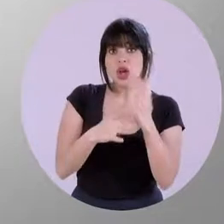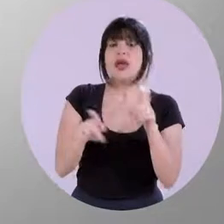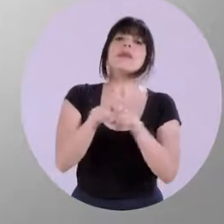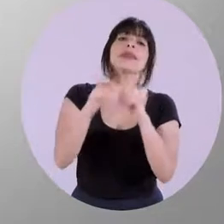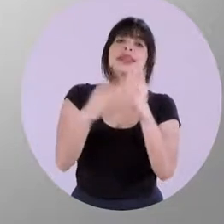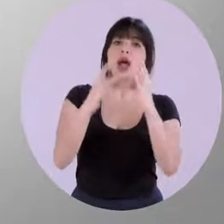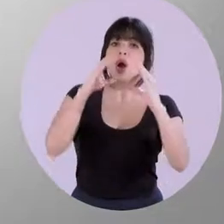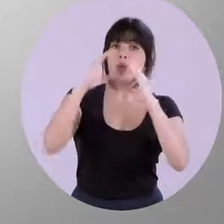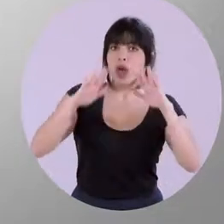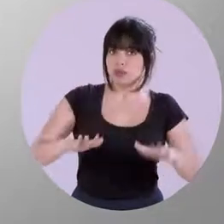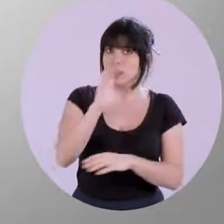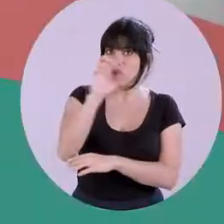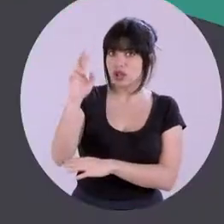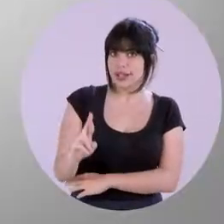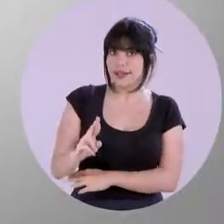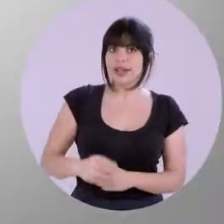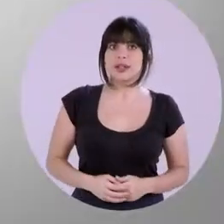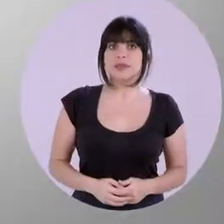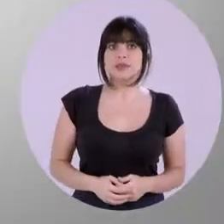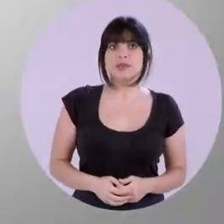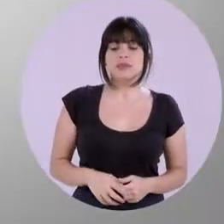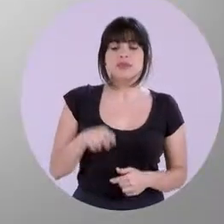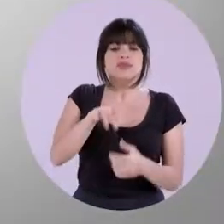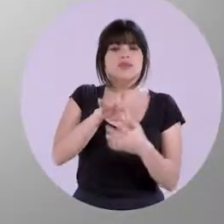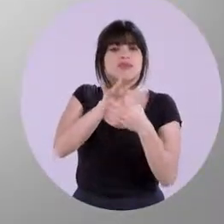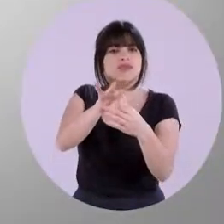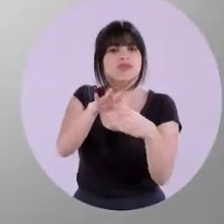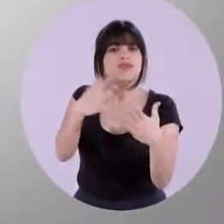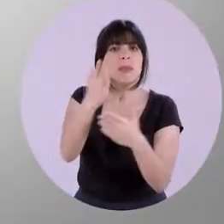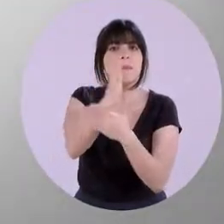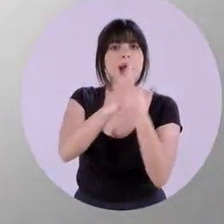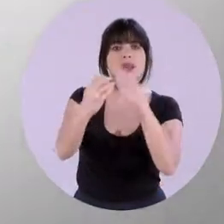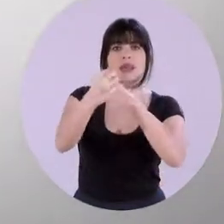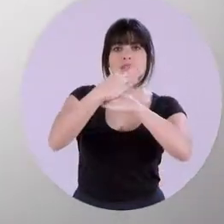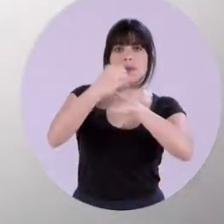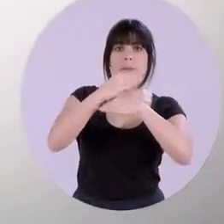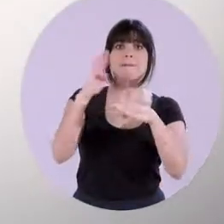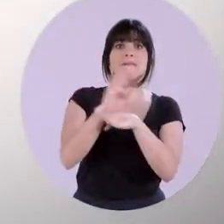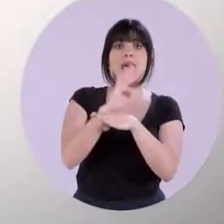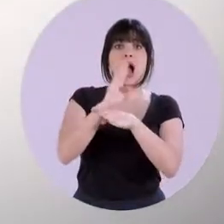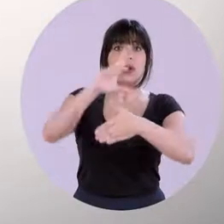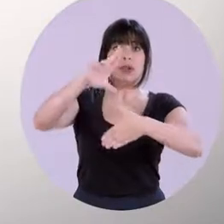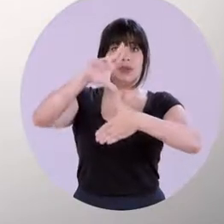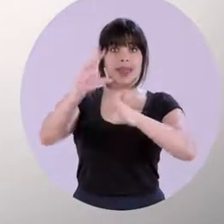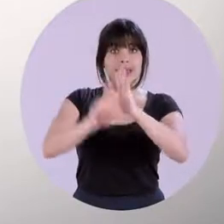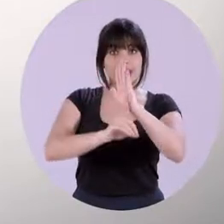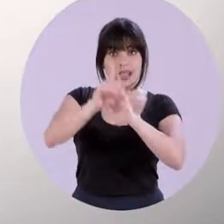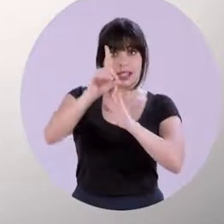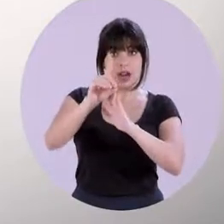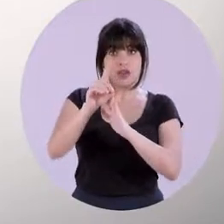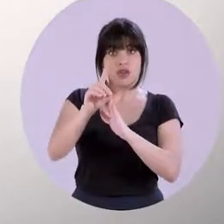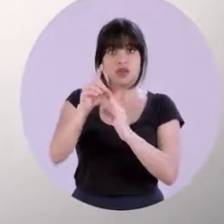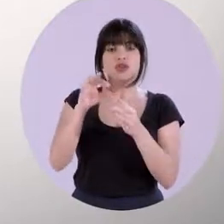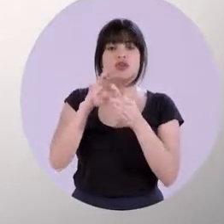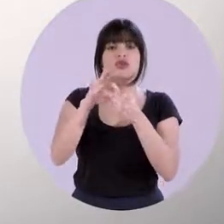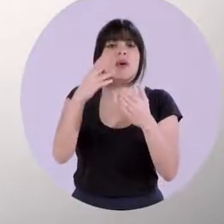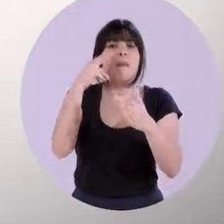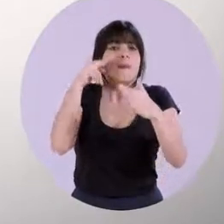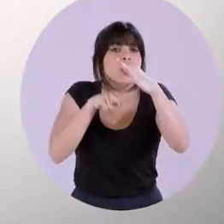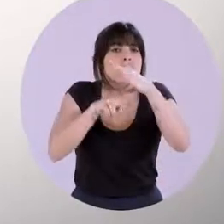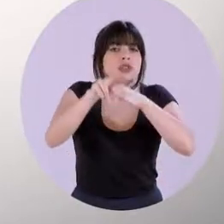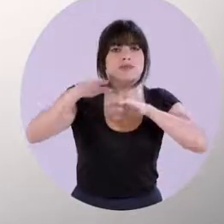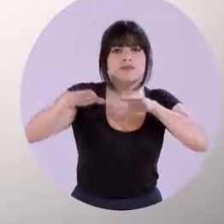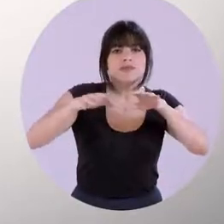y Telecomunicaciones de Costa Rica. Basados en la asesoría del Banco Interamericano de Desarrollo sobre proyecciones y